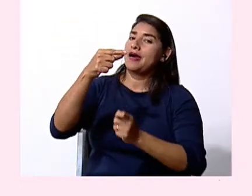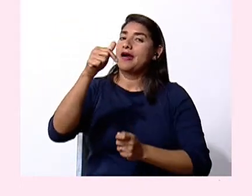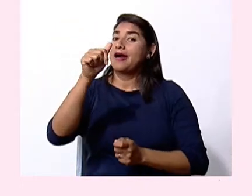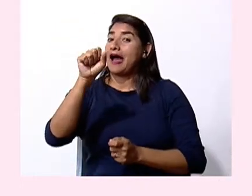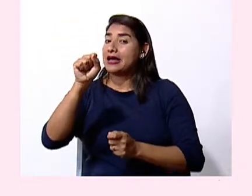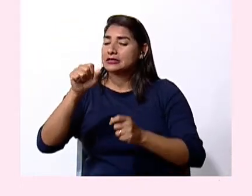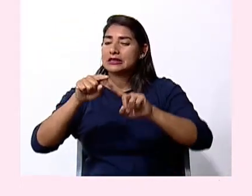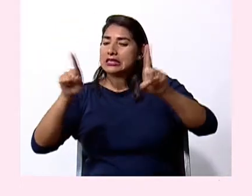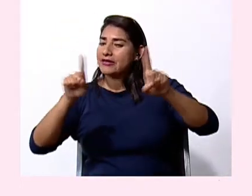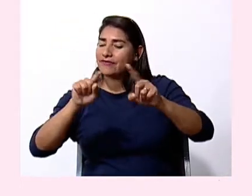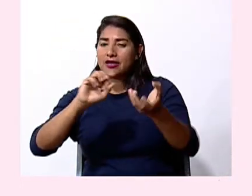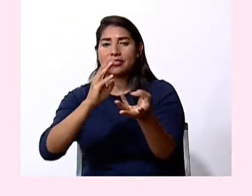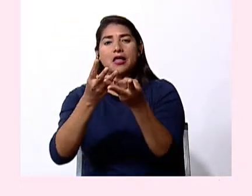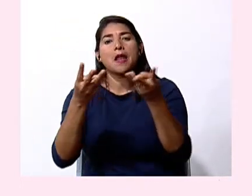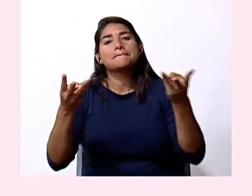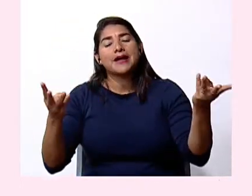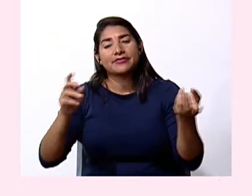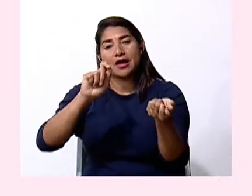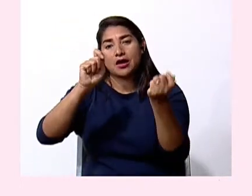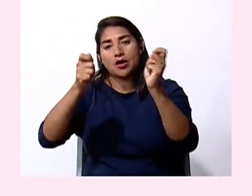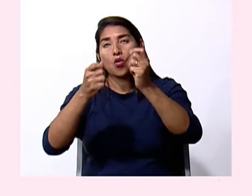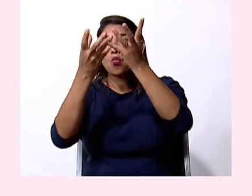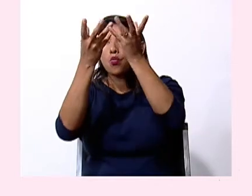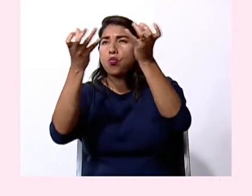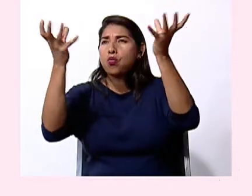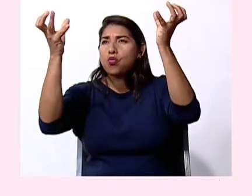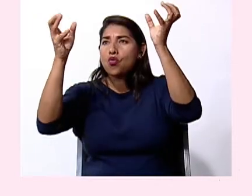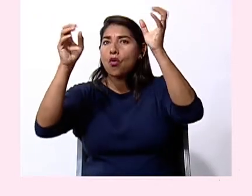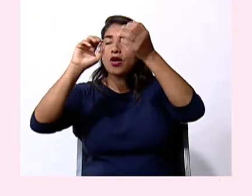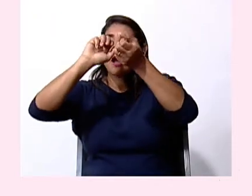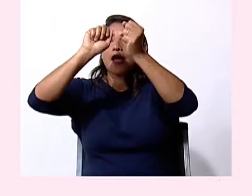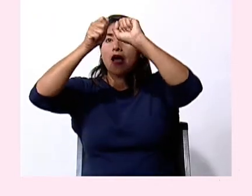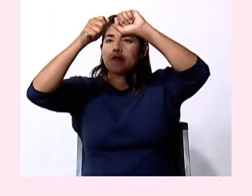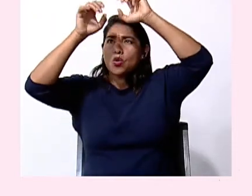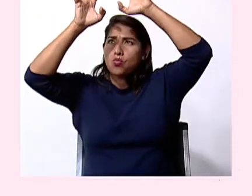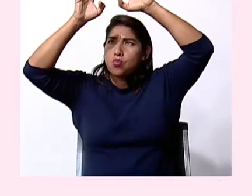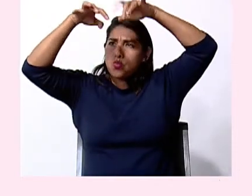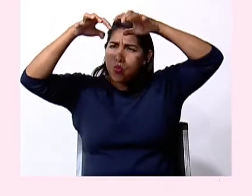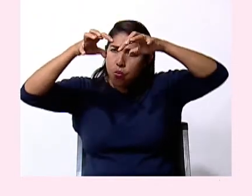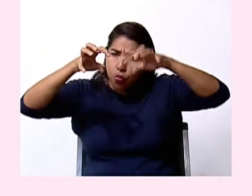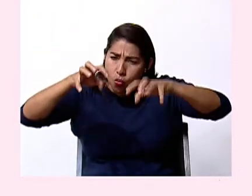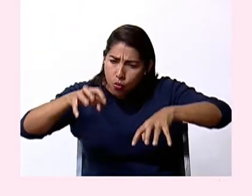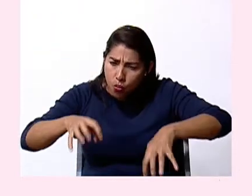sólido o sea de nubes a lluvia o a granizo.